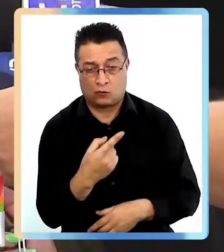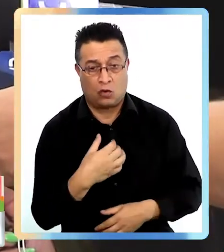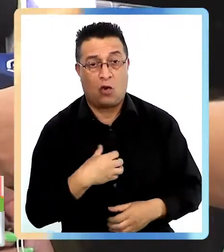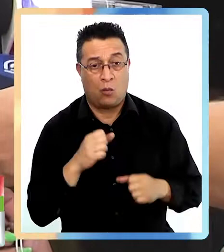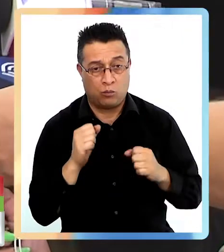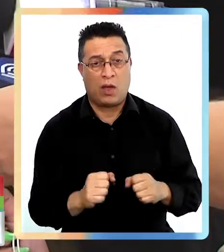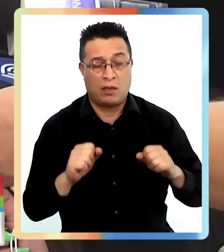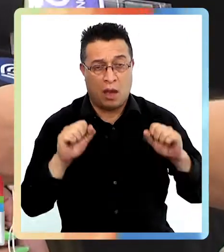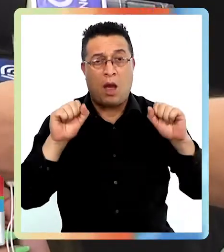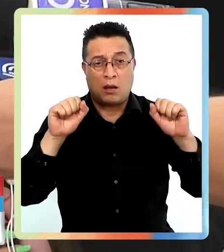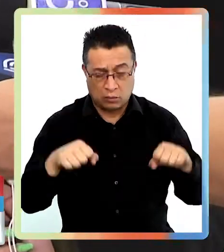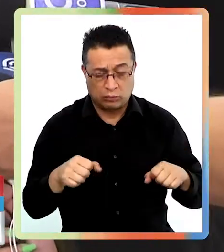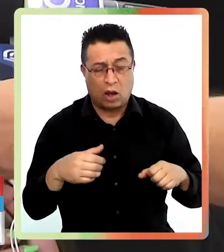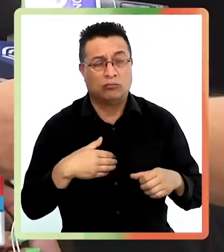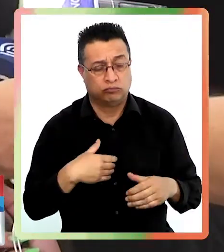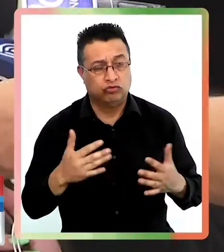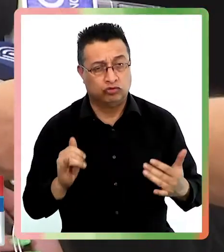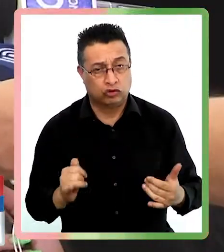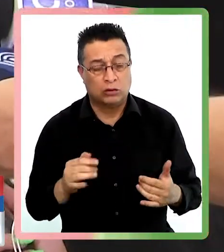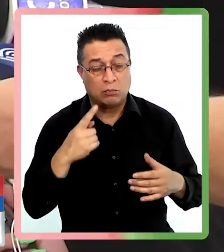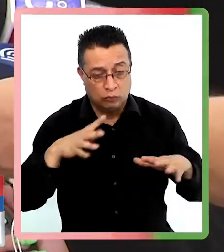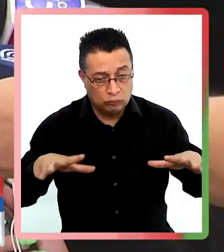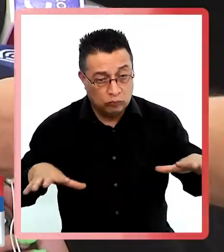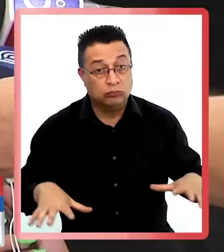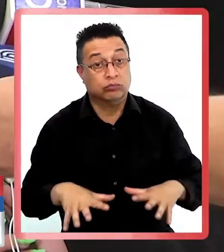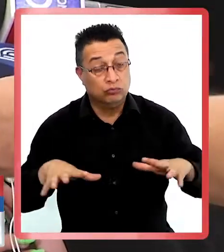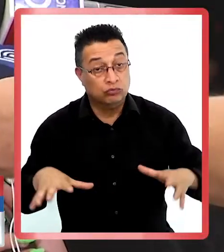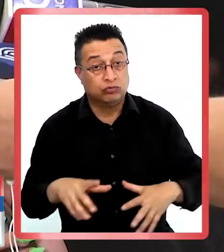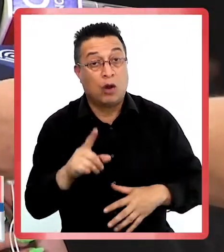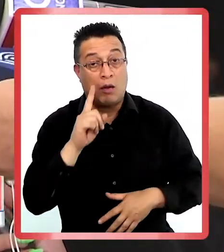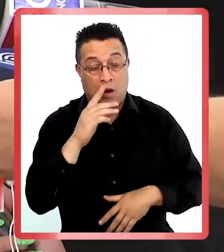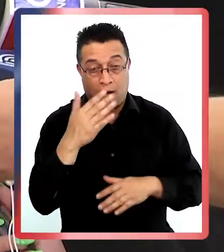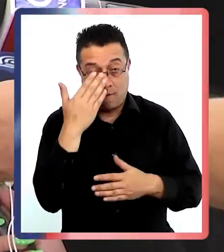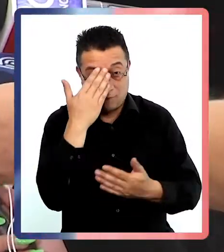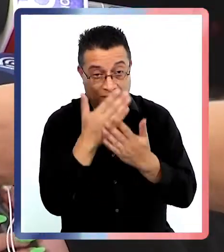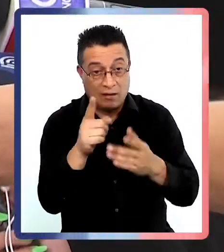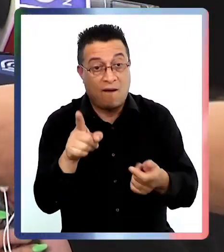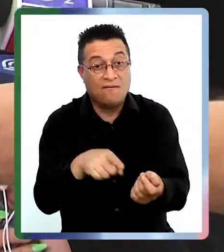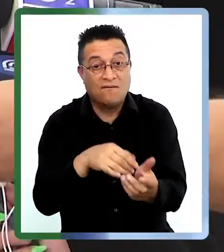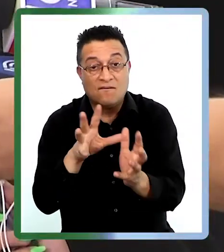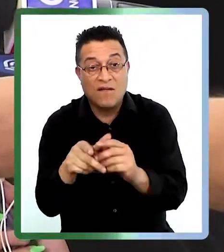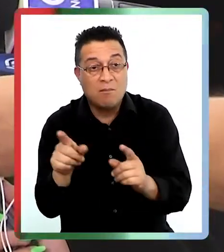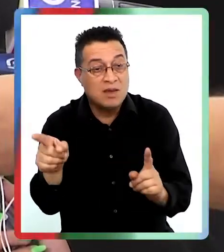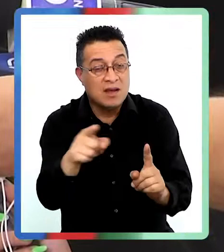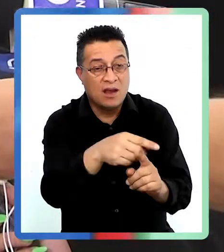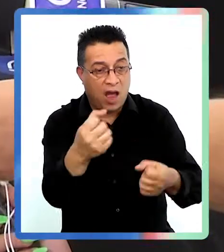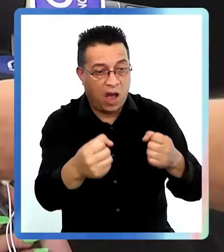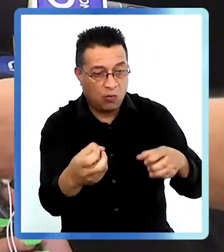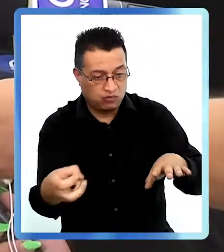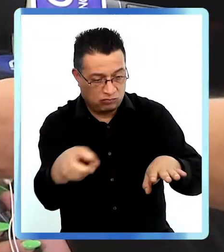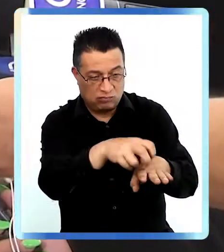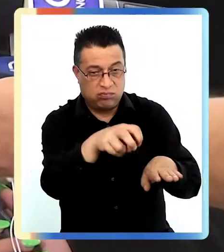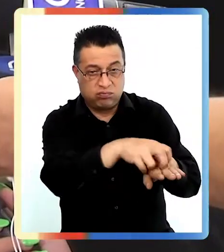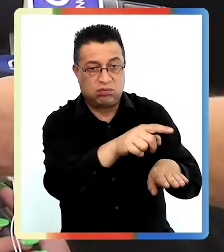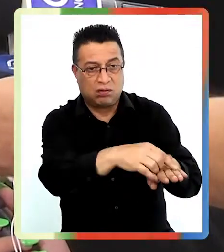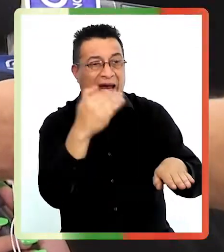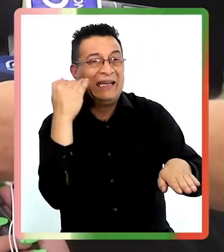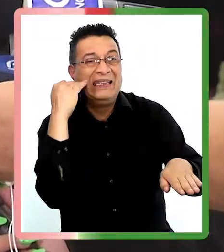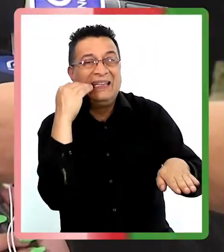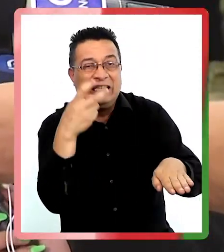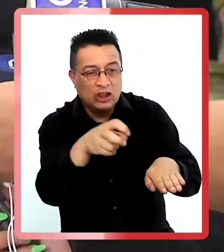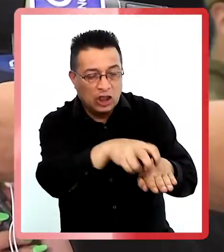Nosotros podemos aceptar ese riesgo. Pero cuando se actúa frente a una familia, en un vehículo,